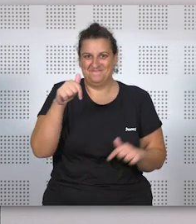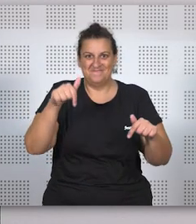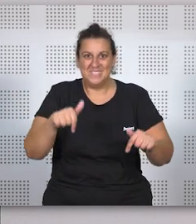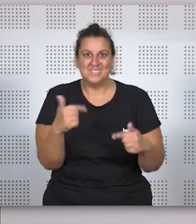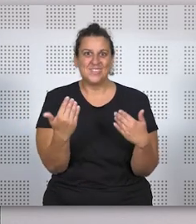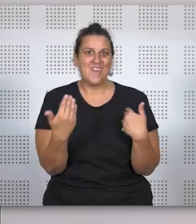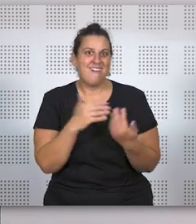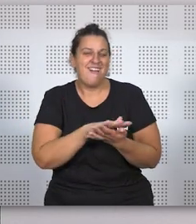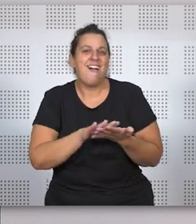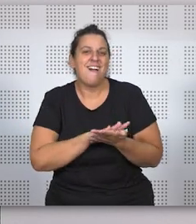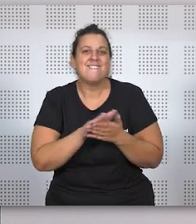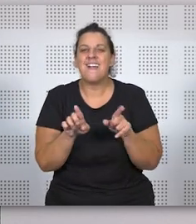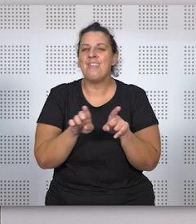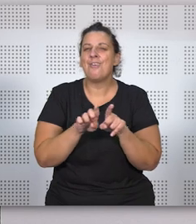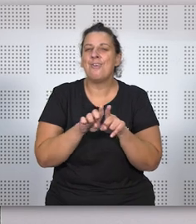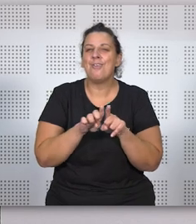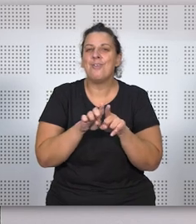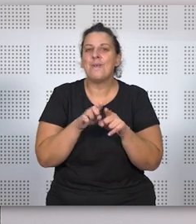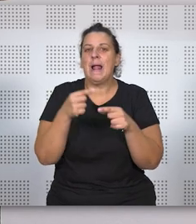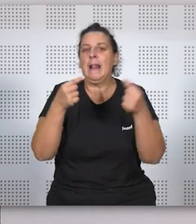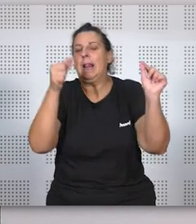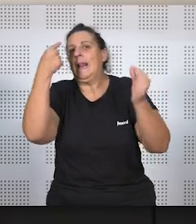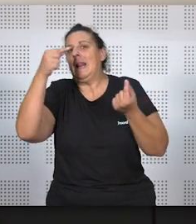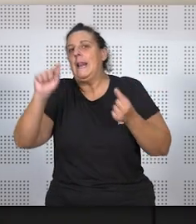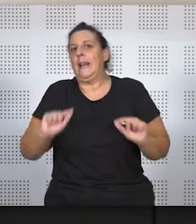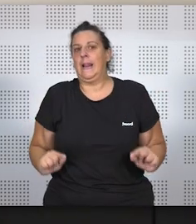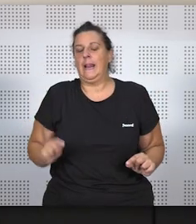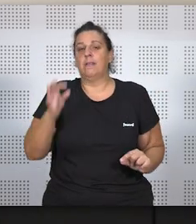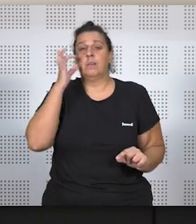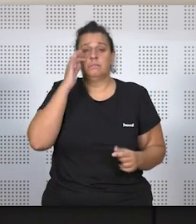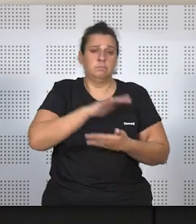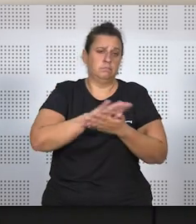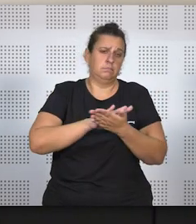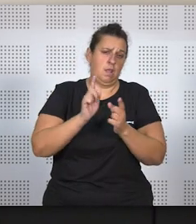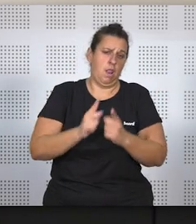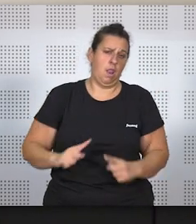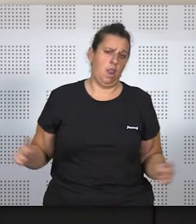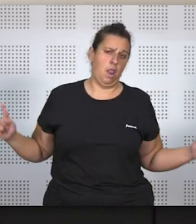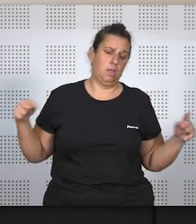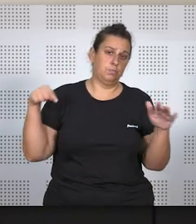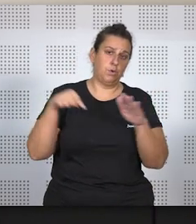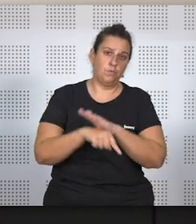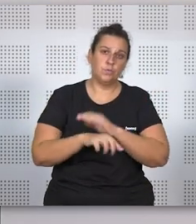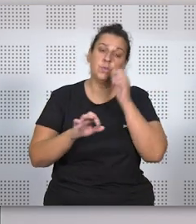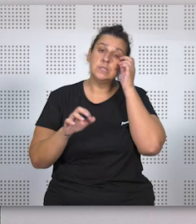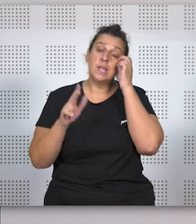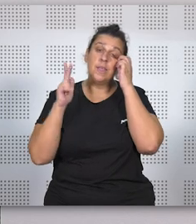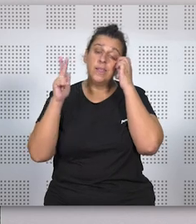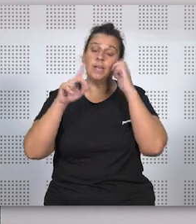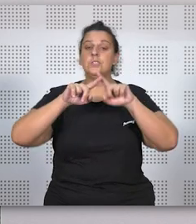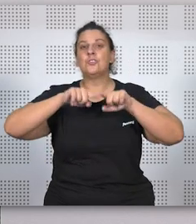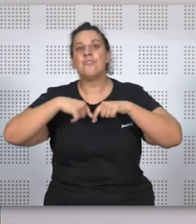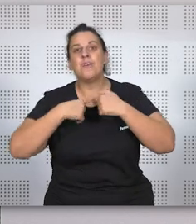con esto que hemos hablado, hemos hecho una especie de pinceladas realmente, porque podríamos hablar muchísimas cosas del derecho